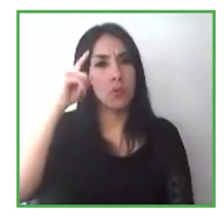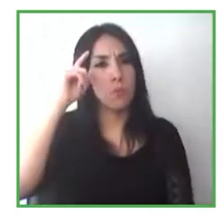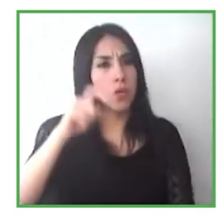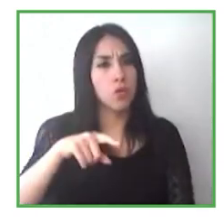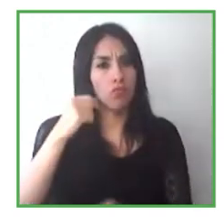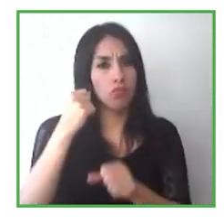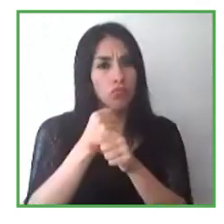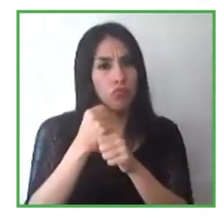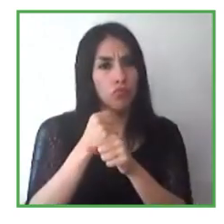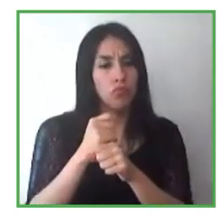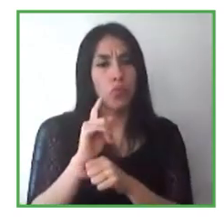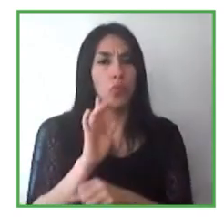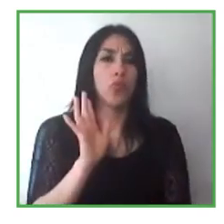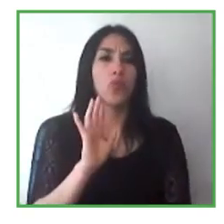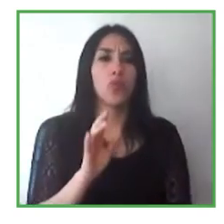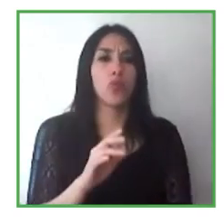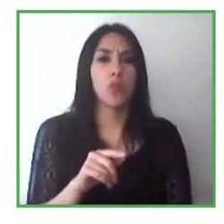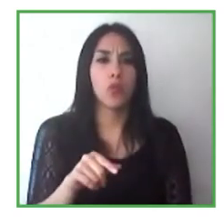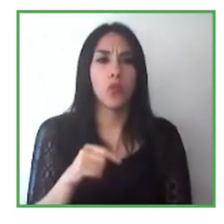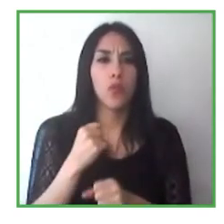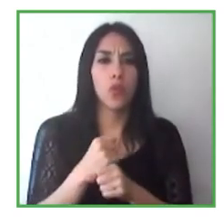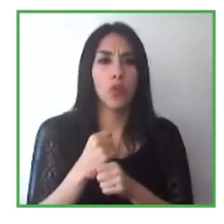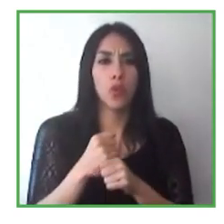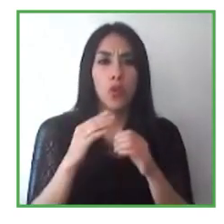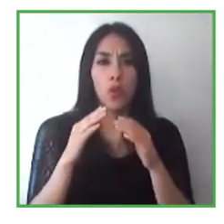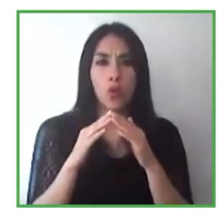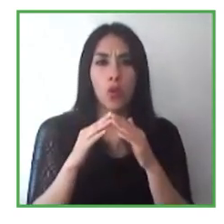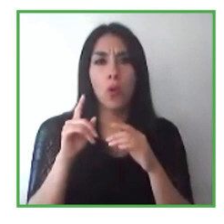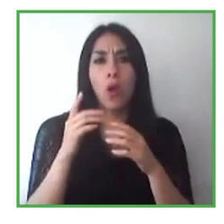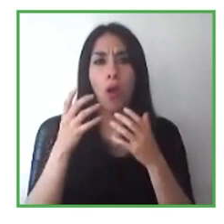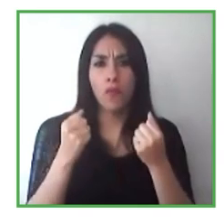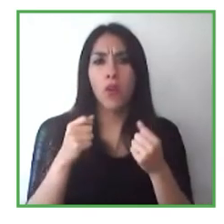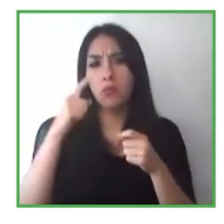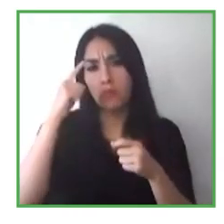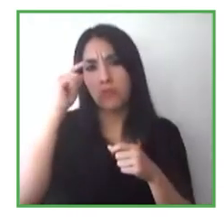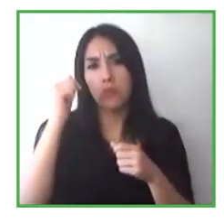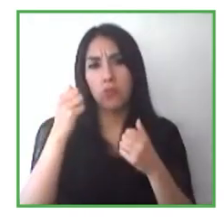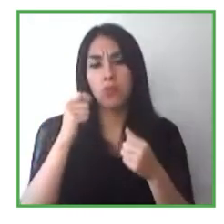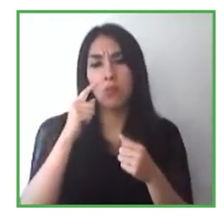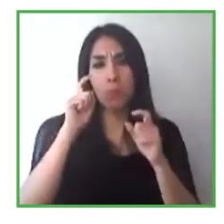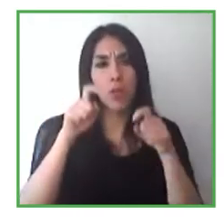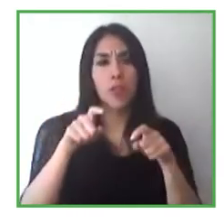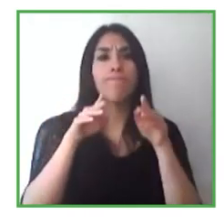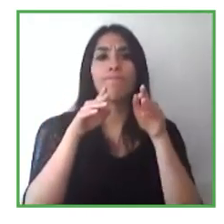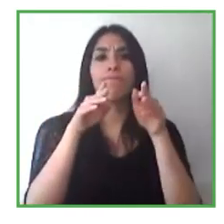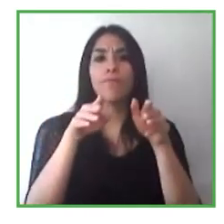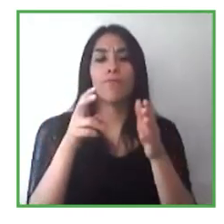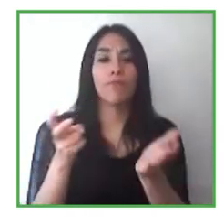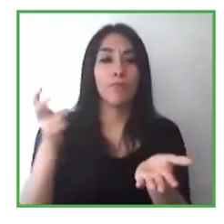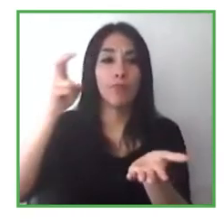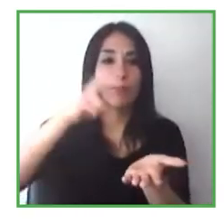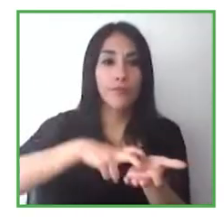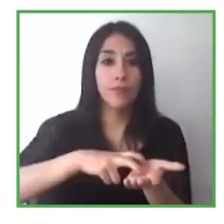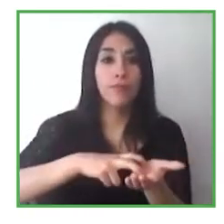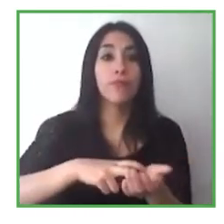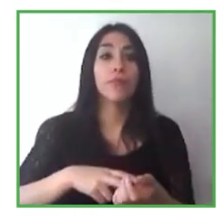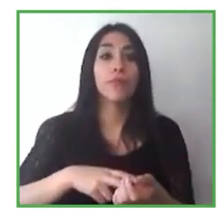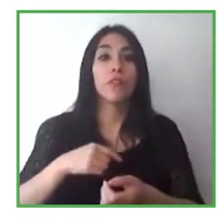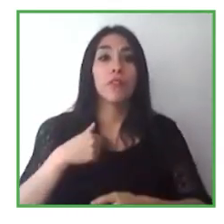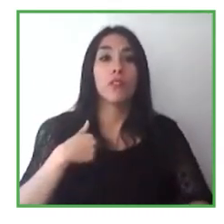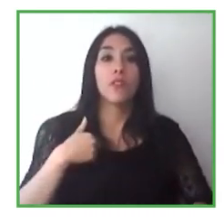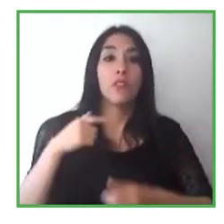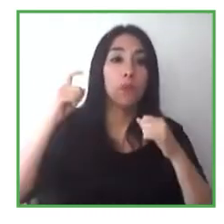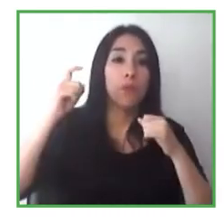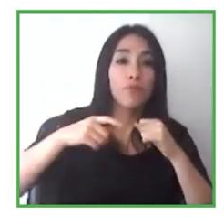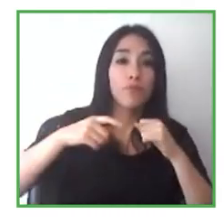algunos nos gusta trabajar desde el hogar y a otros, otros preferiríamos trabajar en la oficina, ¿cierto? Porque necesitamos esa interacción social regular y otros van a decir, ah,